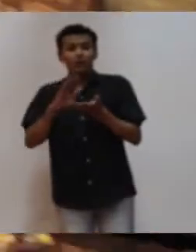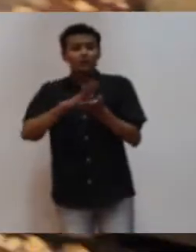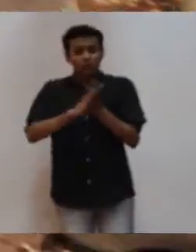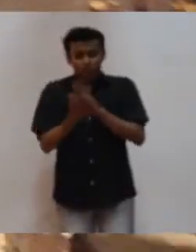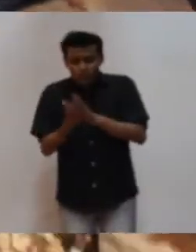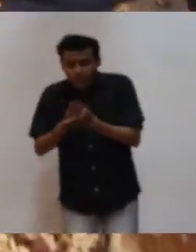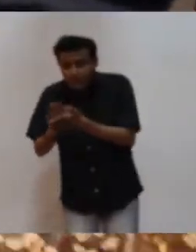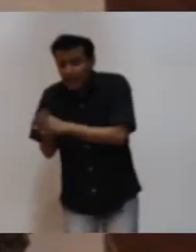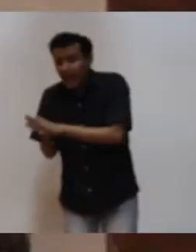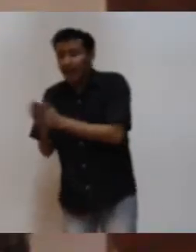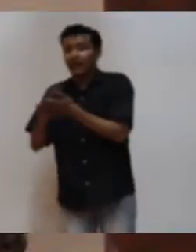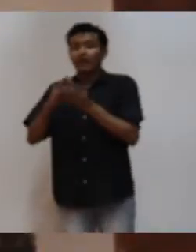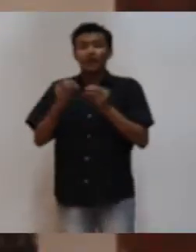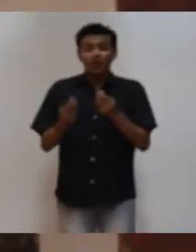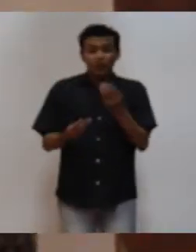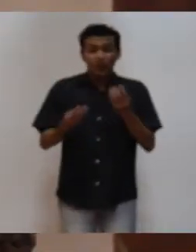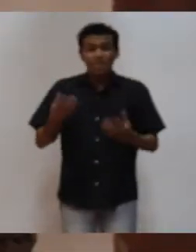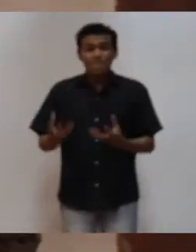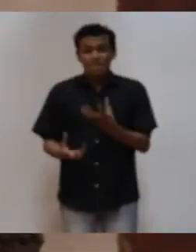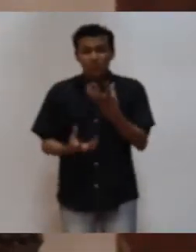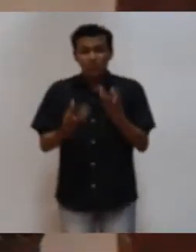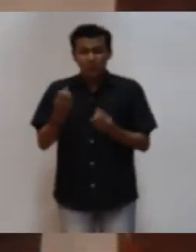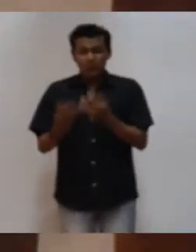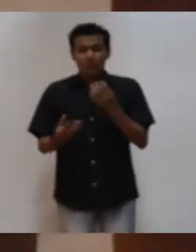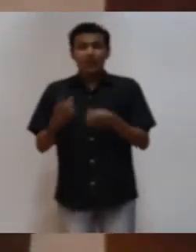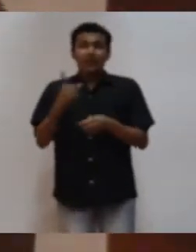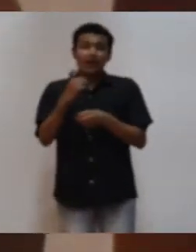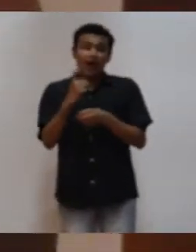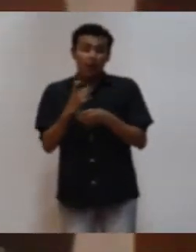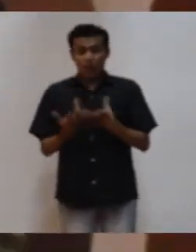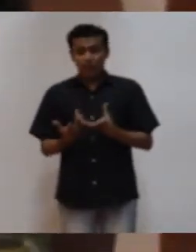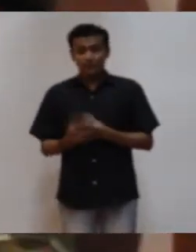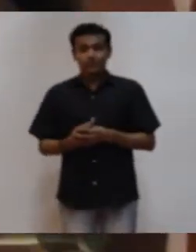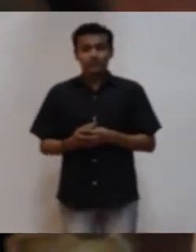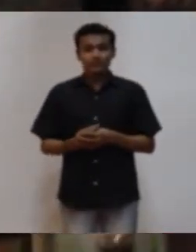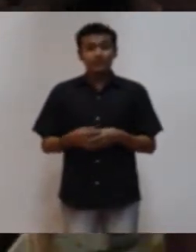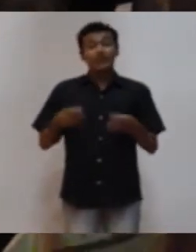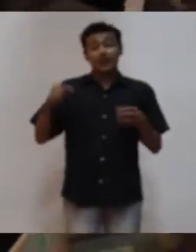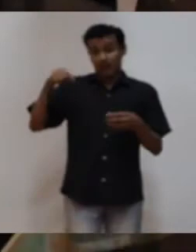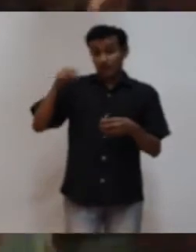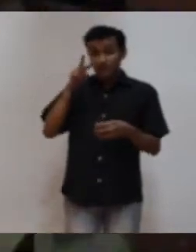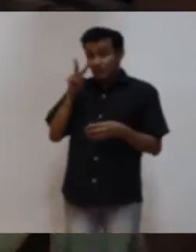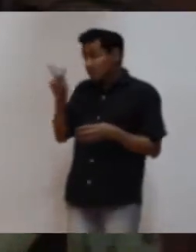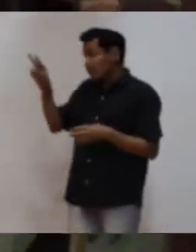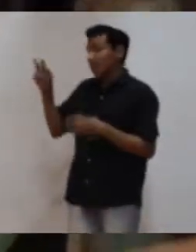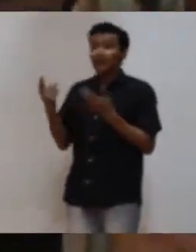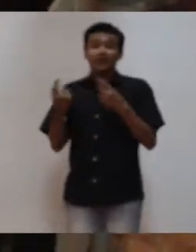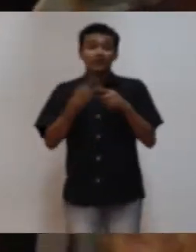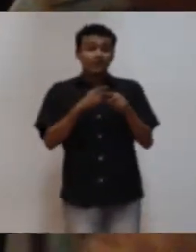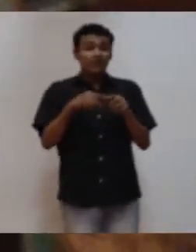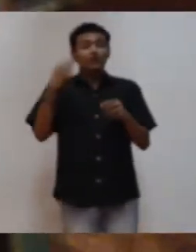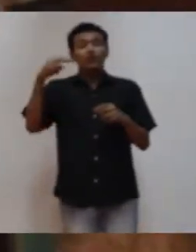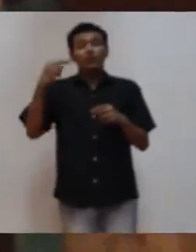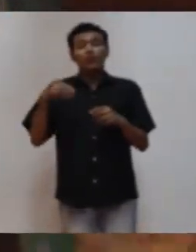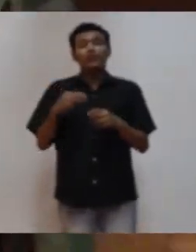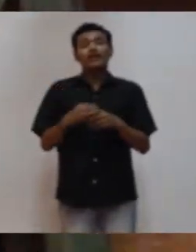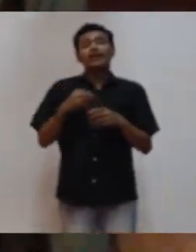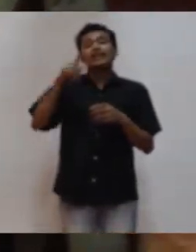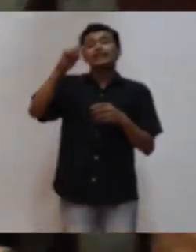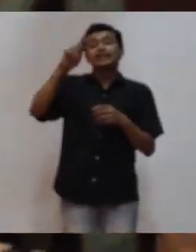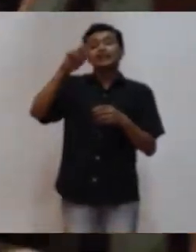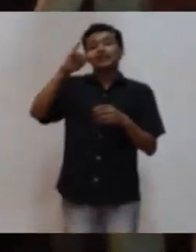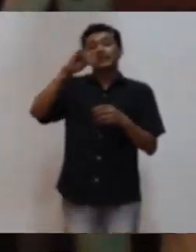olla de barro. Esta máquina es una morteadora, también conocida como trilladora, marca